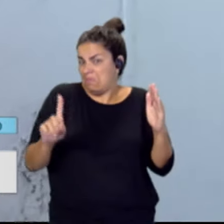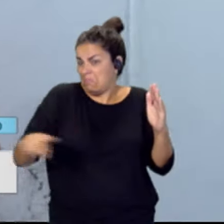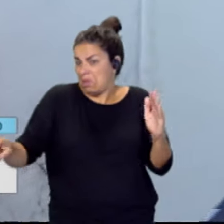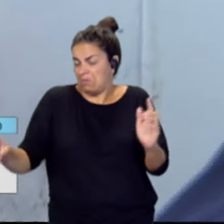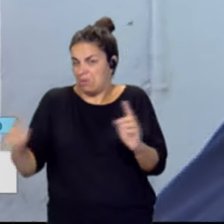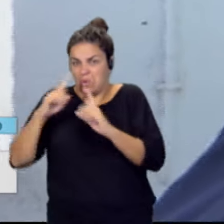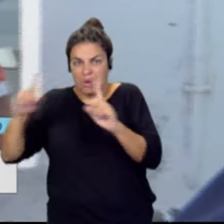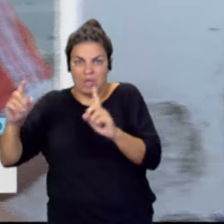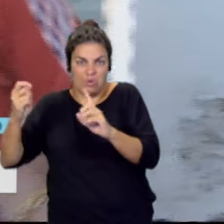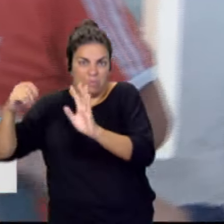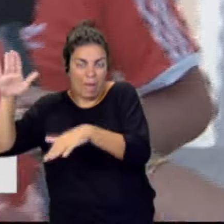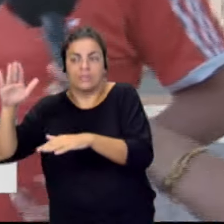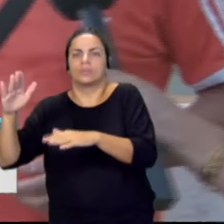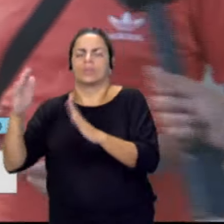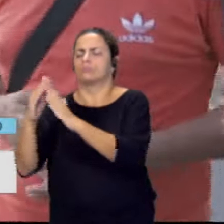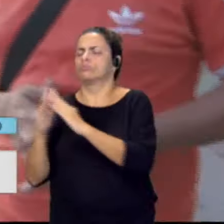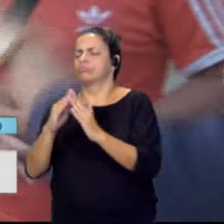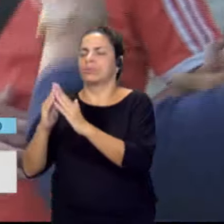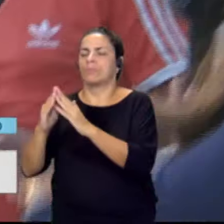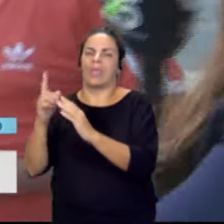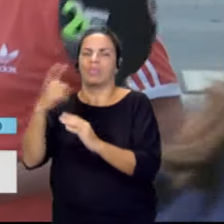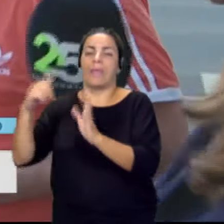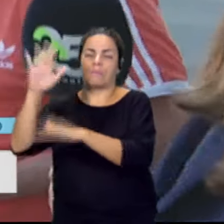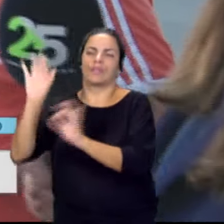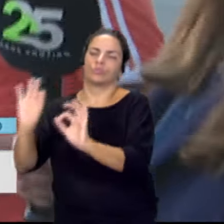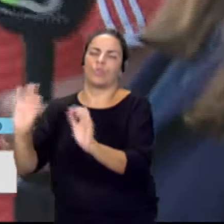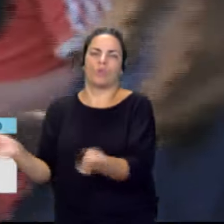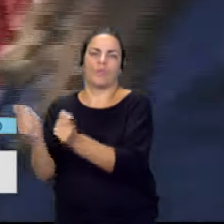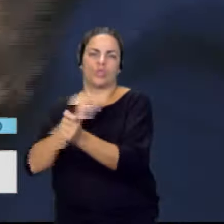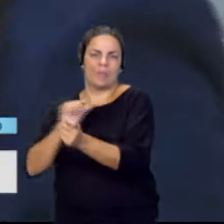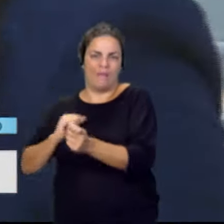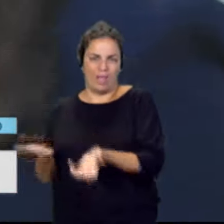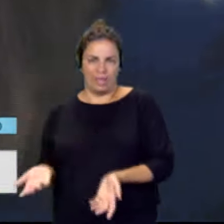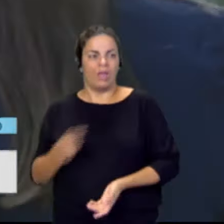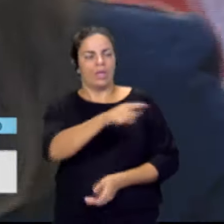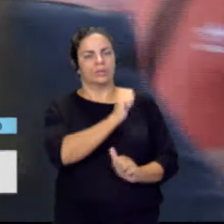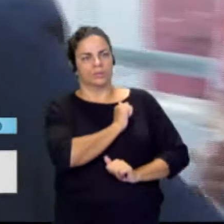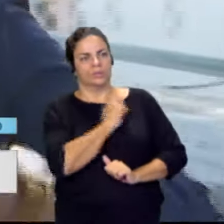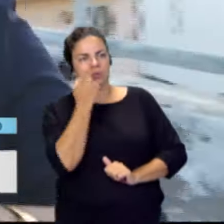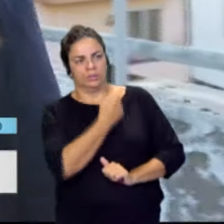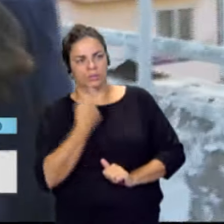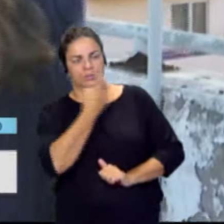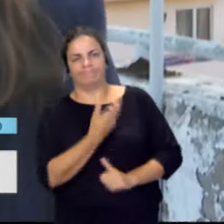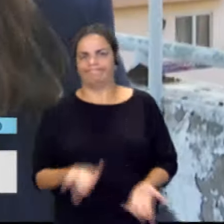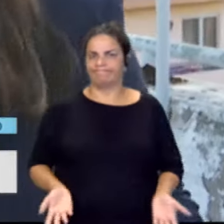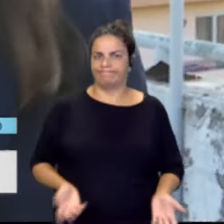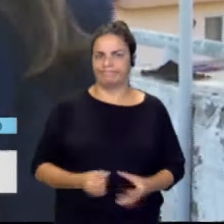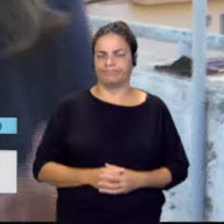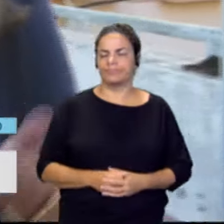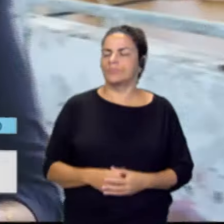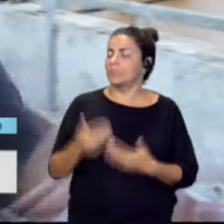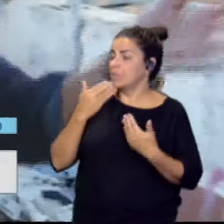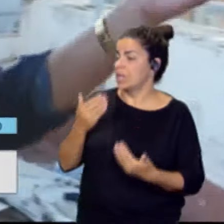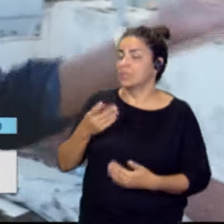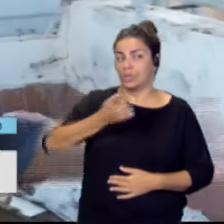100 de una promoción privada. Pues muchísimas gracias por habernos atendido. Pues como ves, Pilar, nosotros también hemos hablado con el